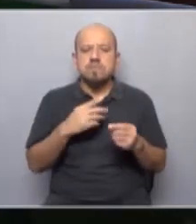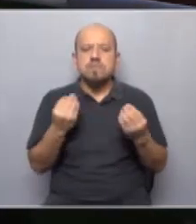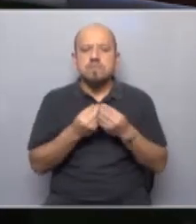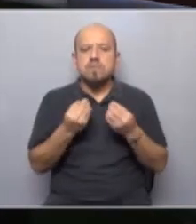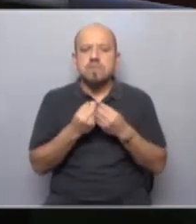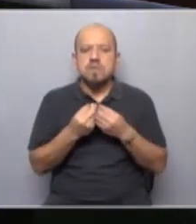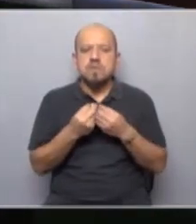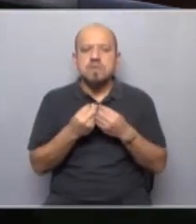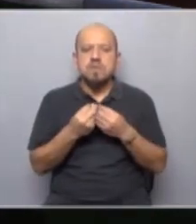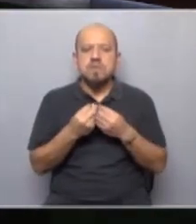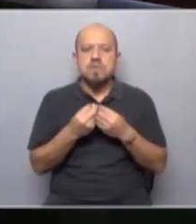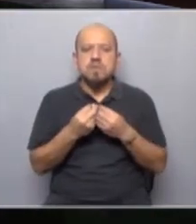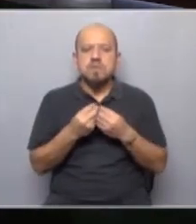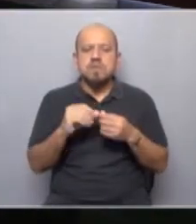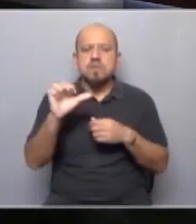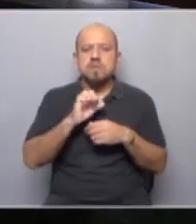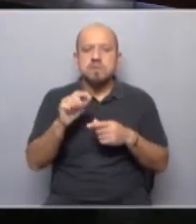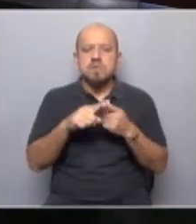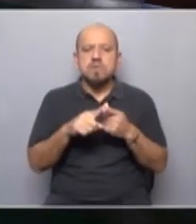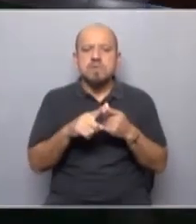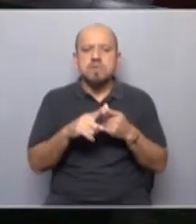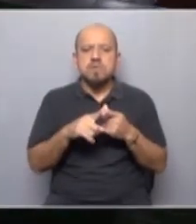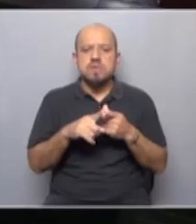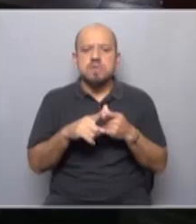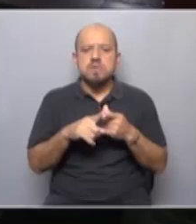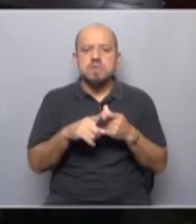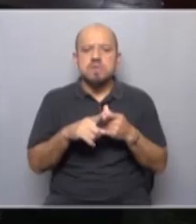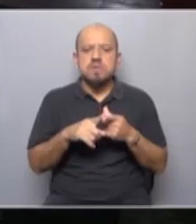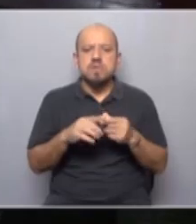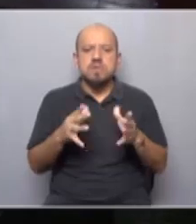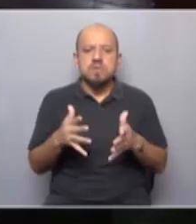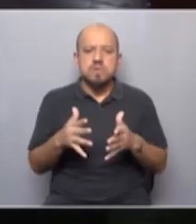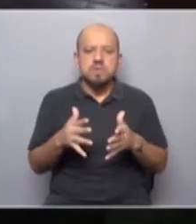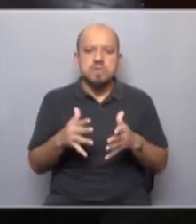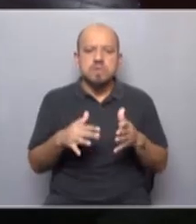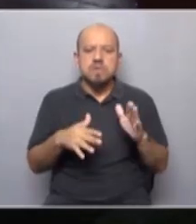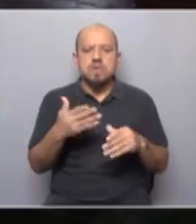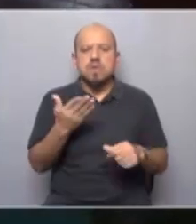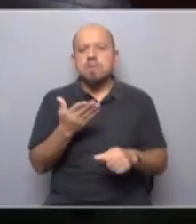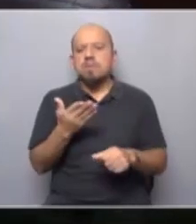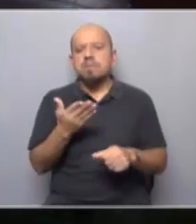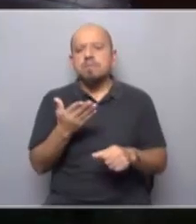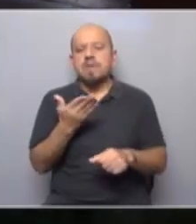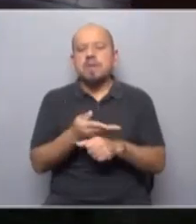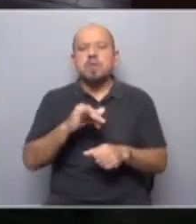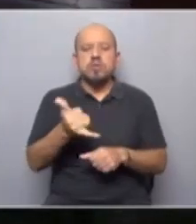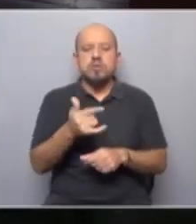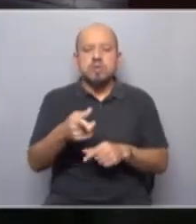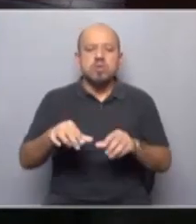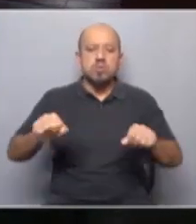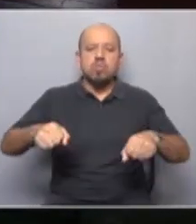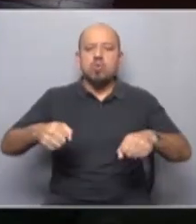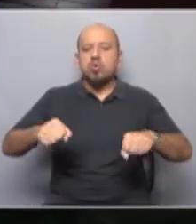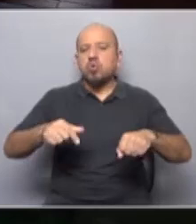no sé si tracerizar es la palabra correcta pero es como que dicen bueno pedido ya ¿no? entonces vos tenés tu moto tu